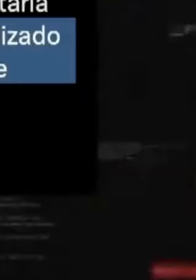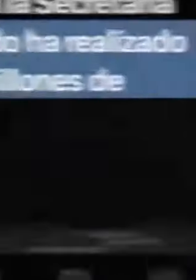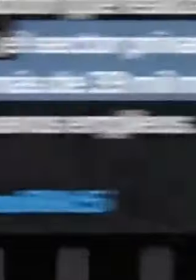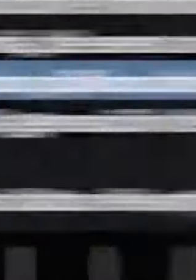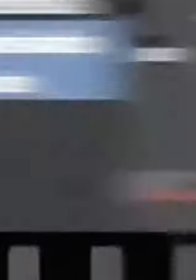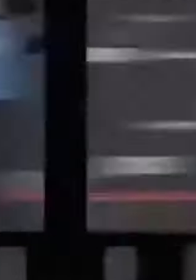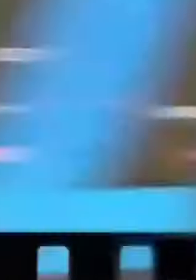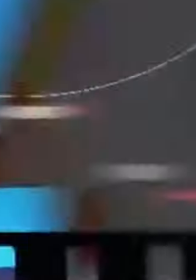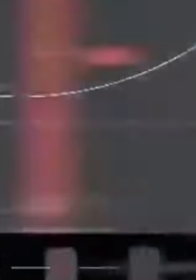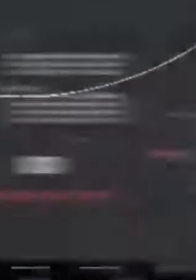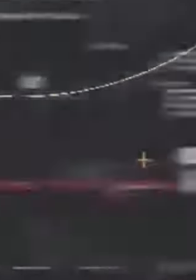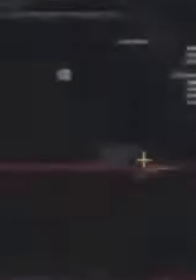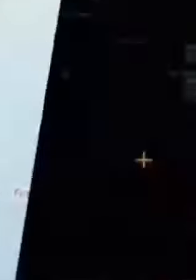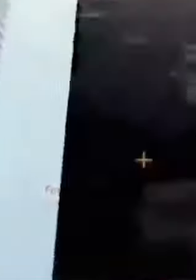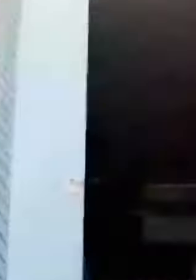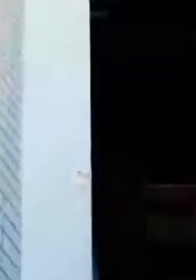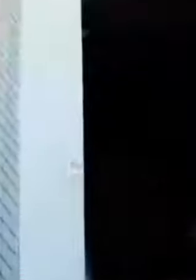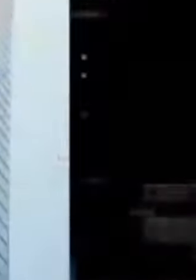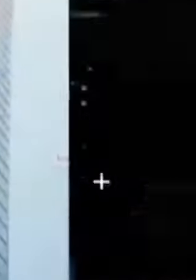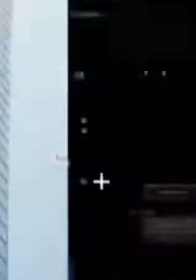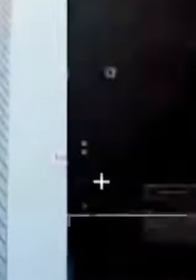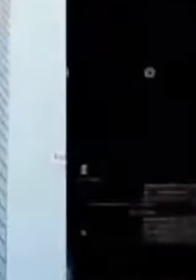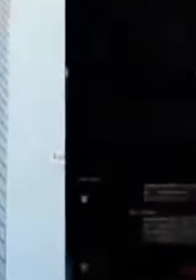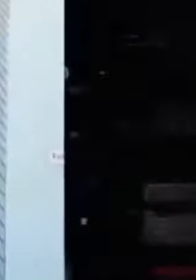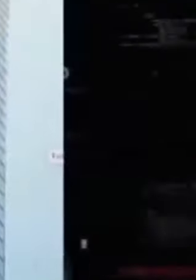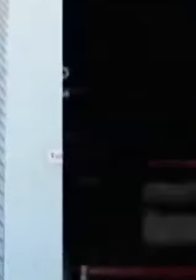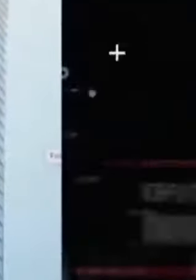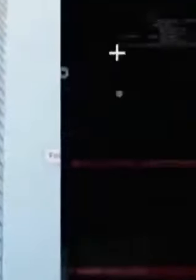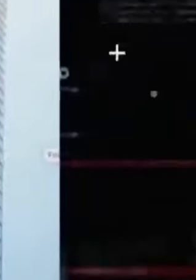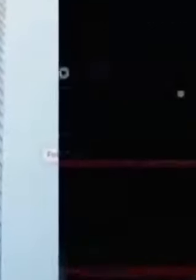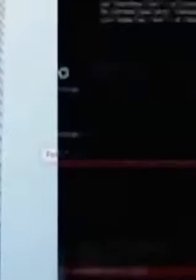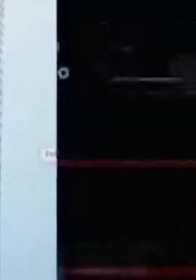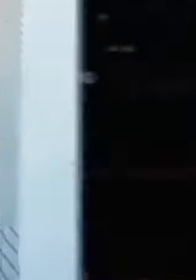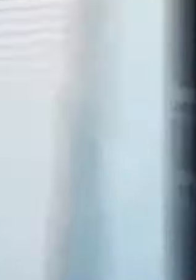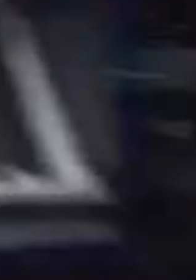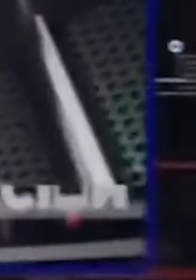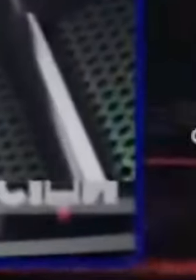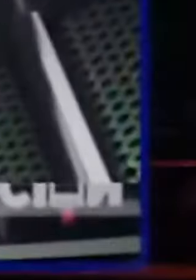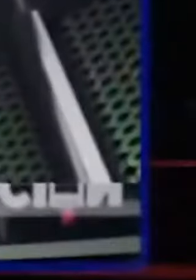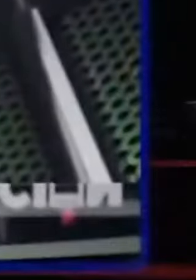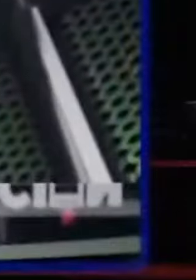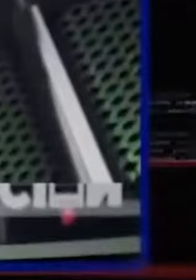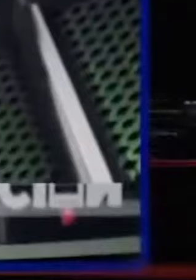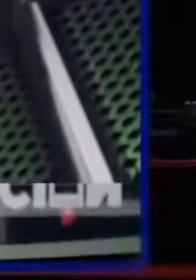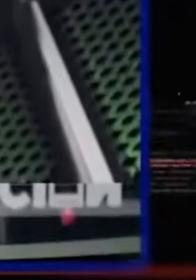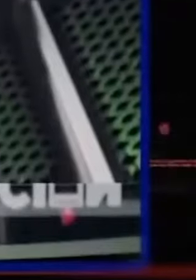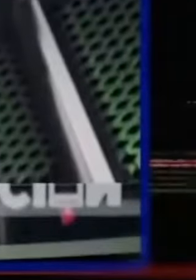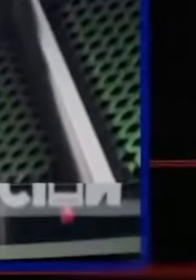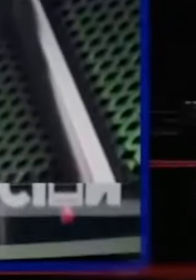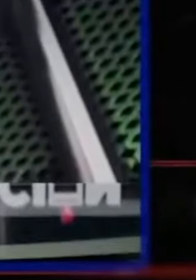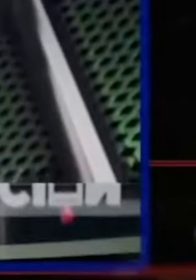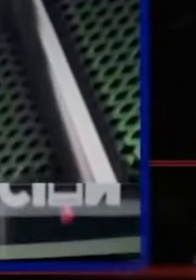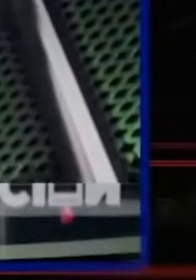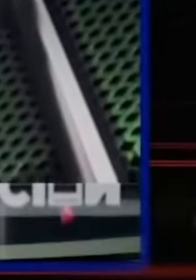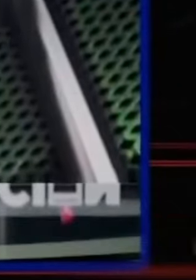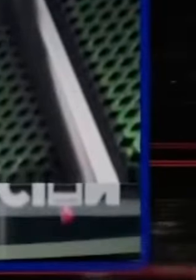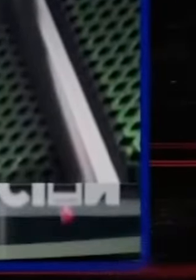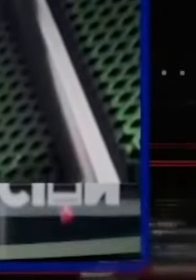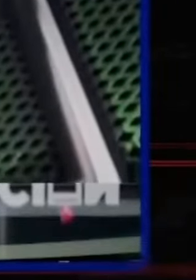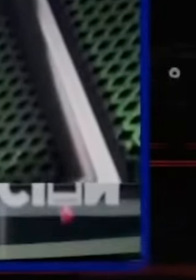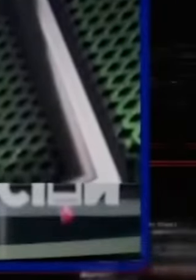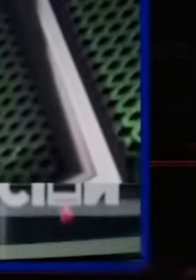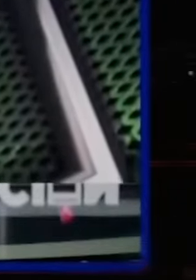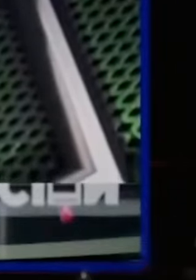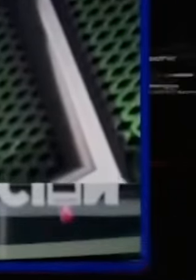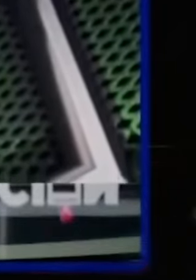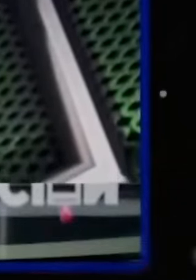fortalece al peso. Dos, la falsa crisis económica. Los mercados financieros ya habían descontado que Claudia